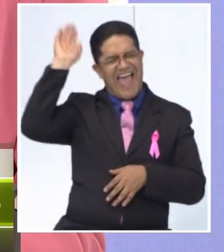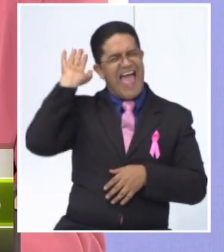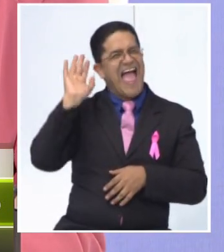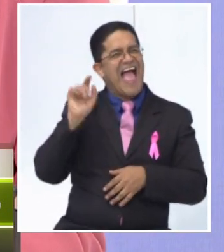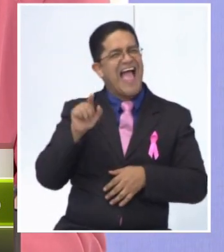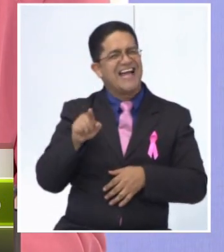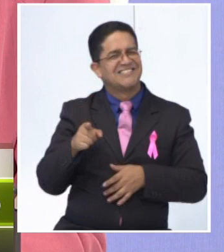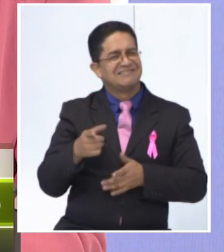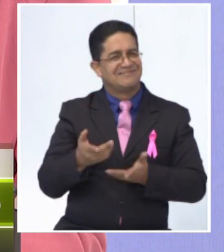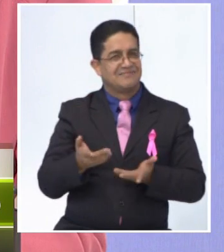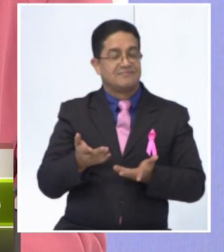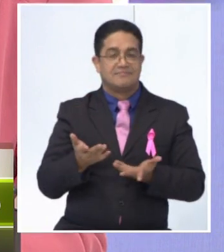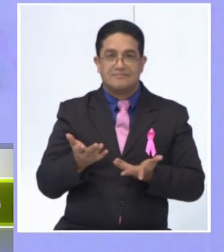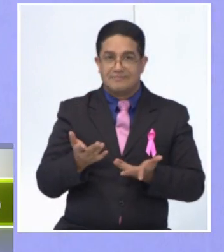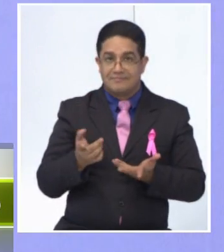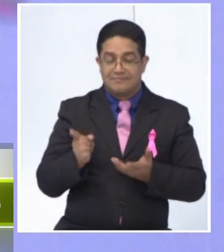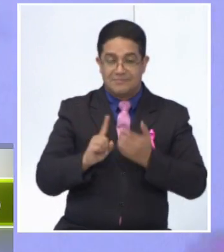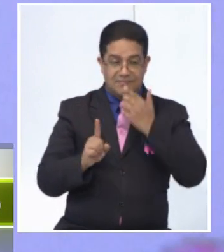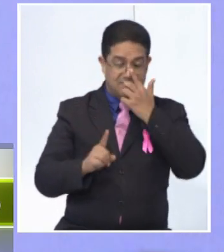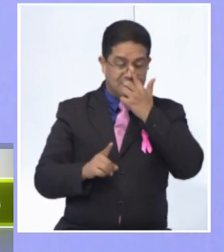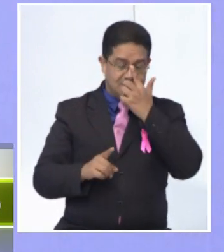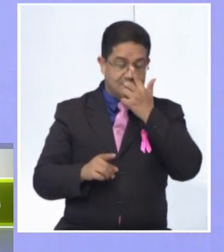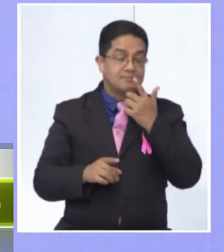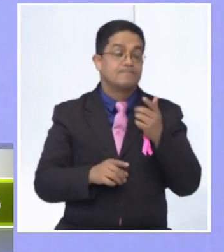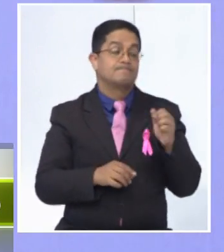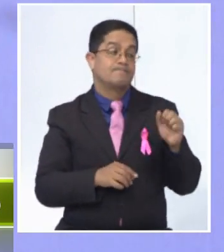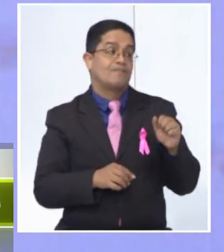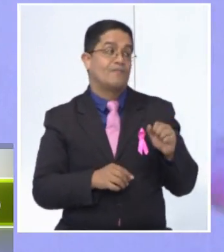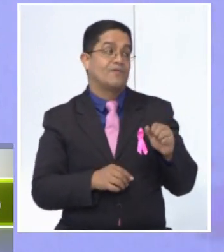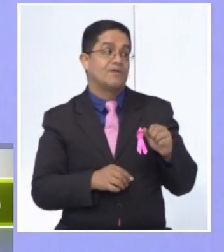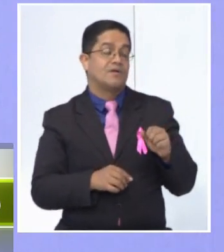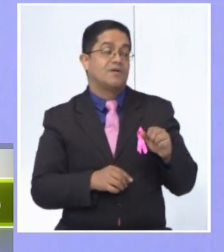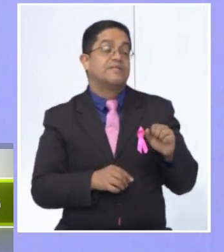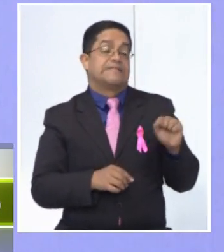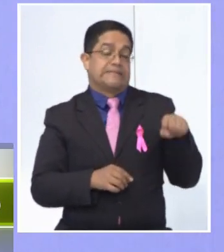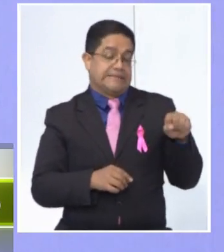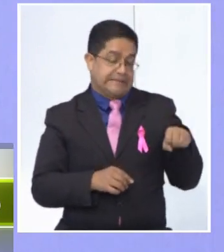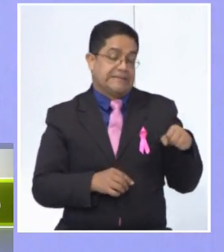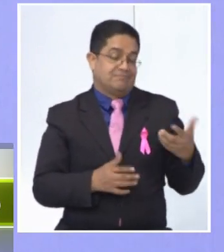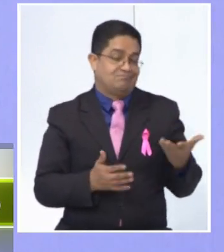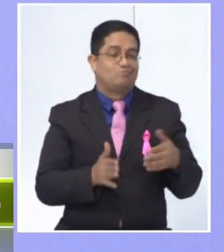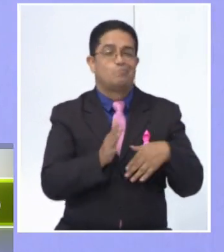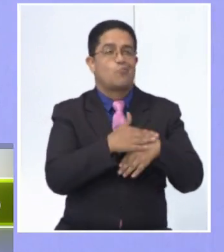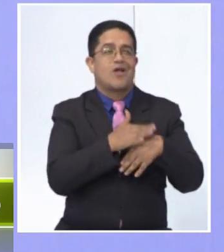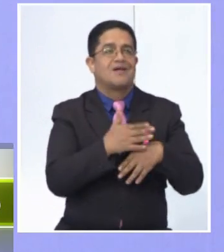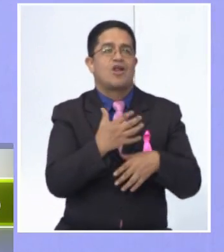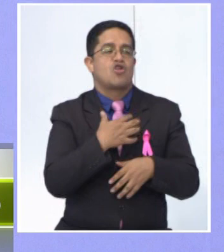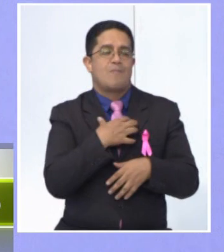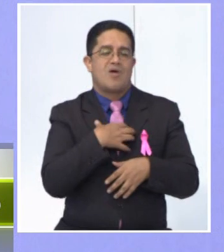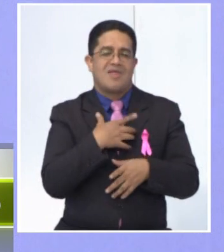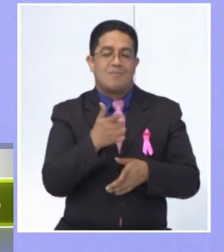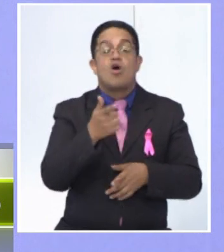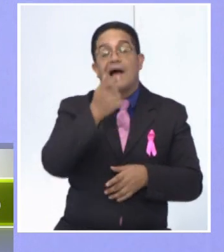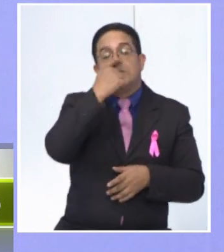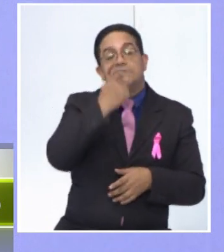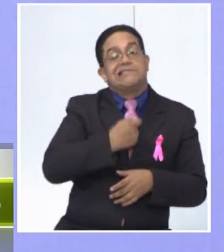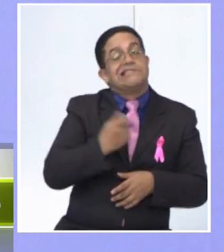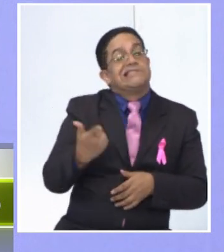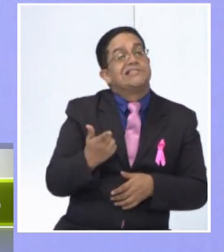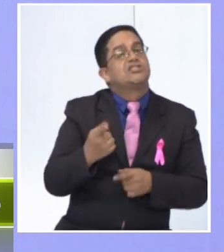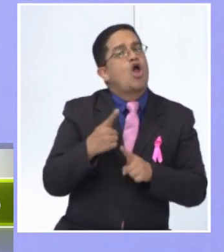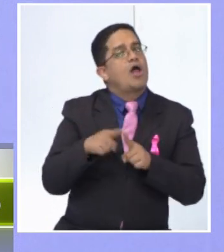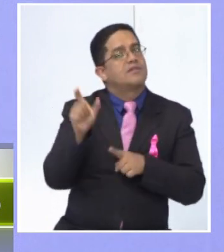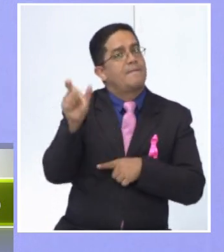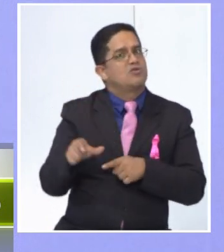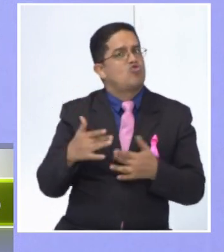Eso te vuelve a salir. Sí, sí. Eso no se hace así, ¿no? Exacto, no, porque no podemos minimizar lo que la persona está sintiendo.